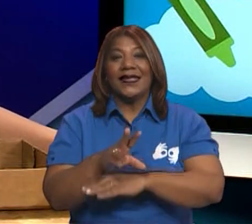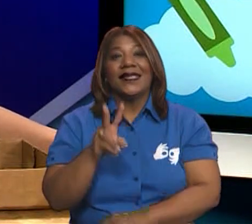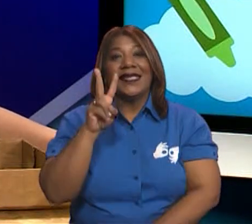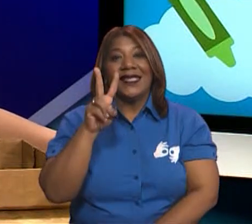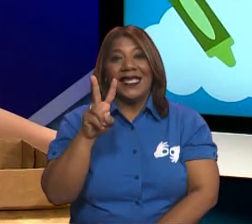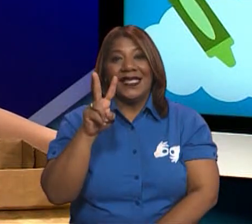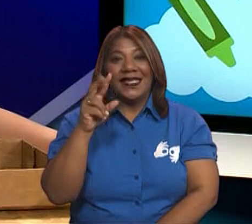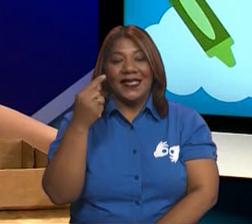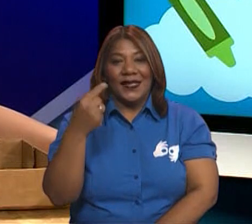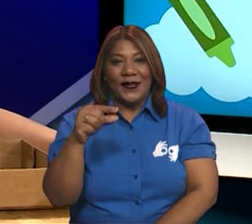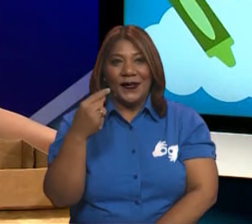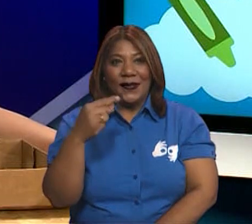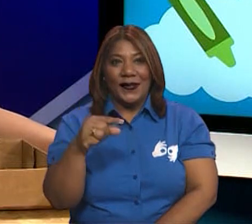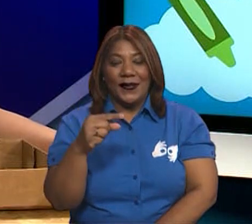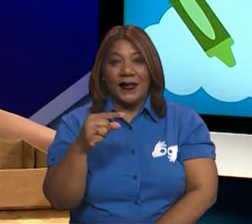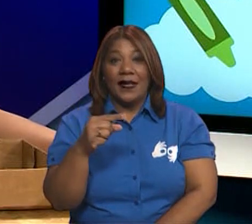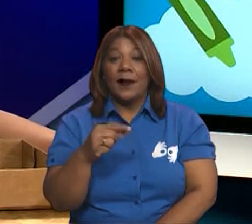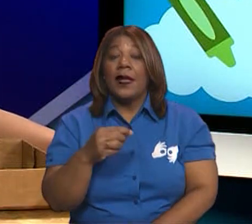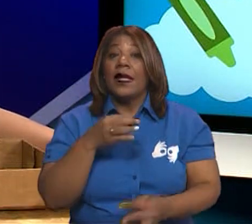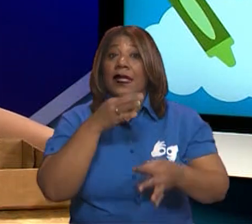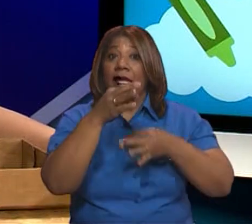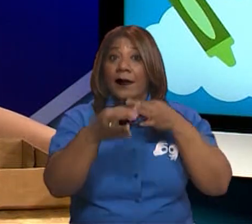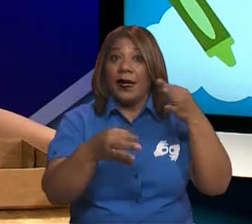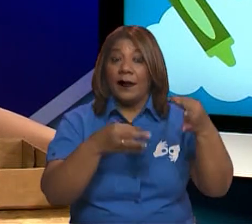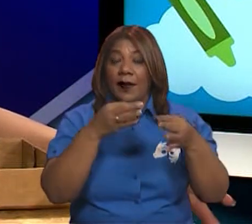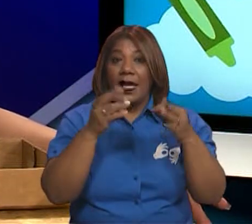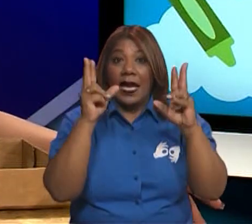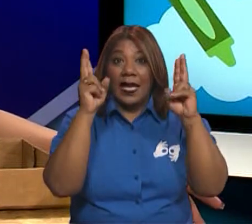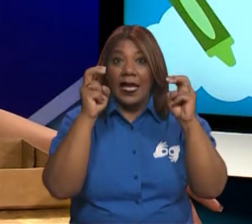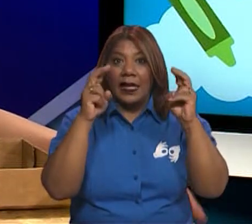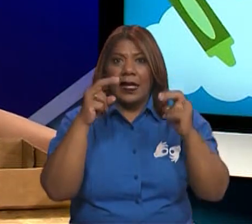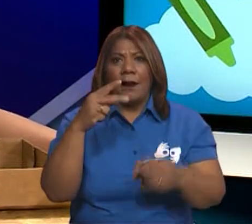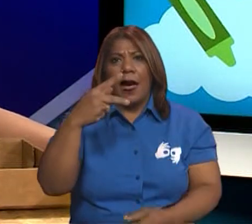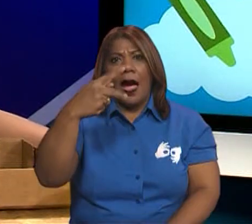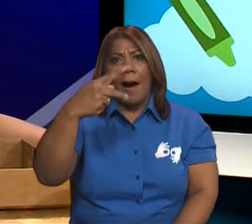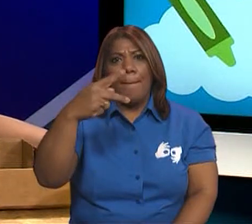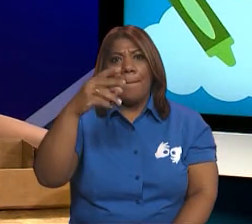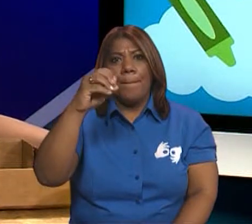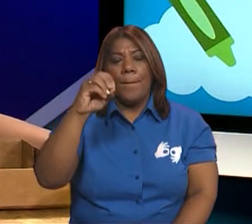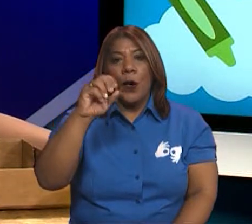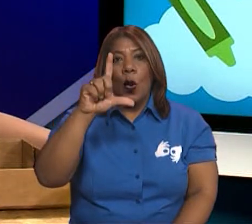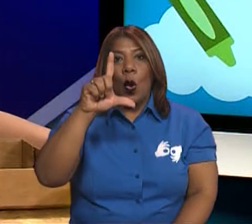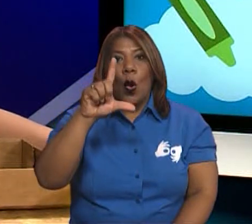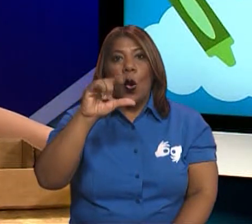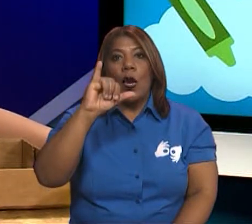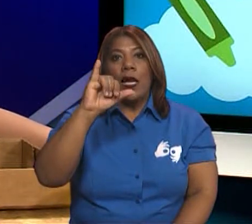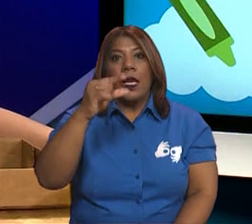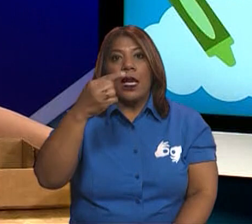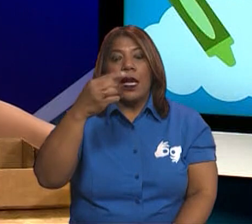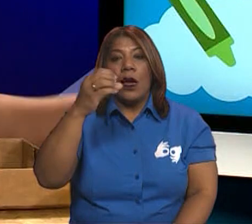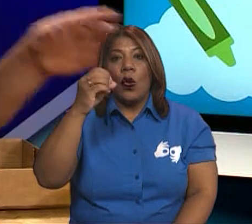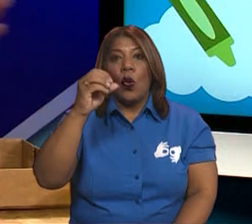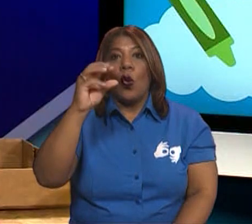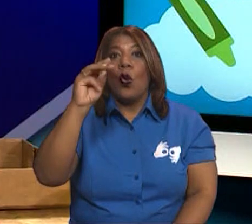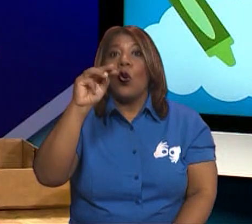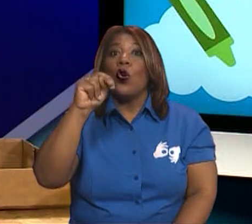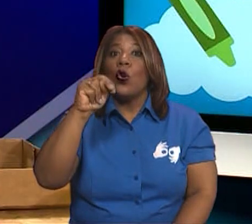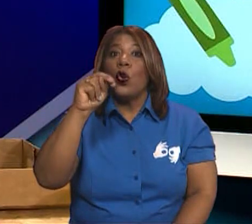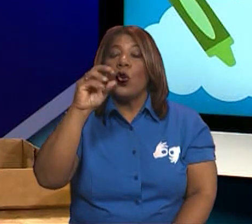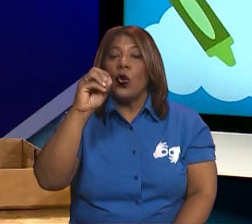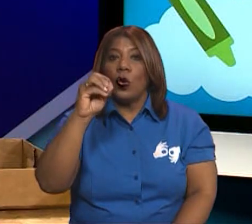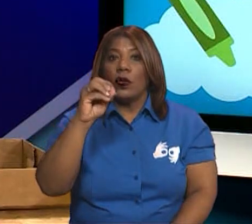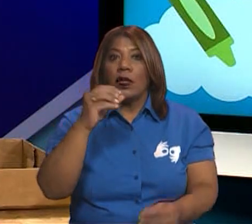de segundo grado. Hablemos un poco de los polígonos. ¿Qué son los polígonos? Están compuestos de lados, ¿verdad? Que forman un